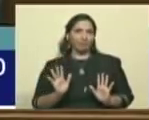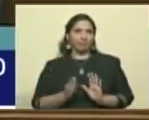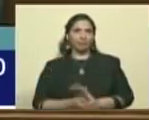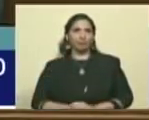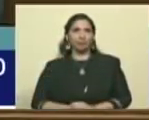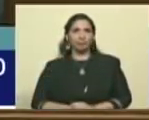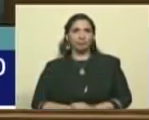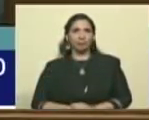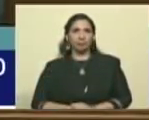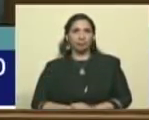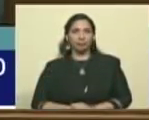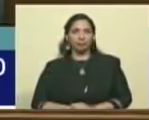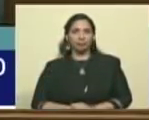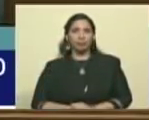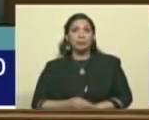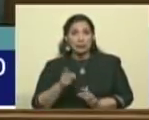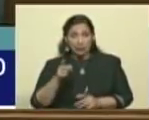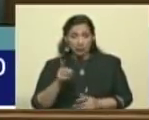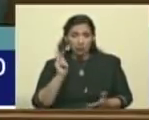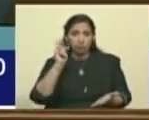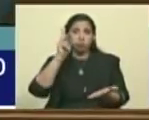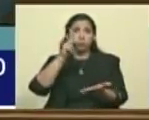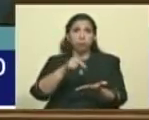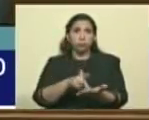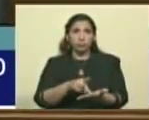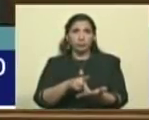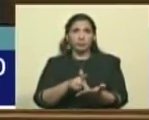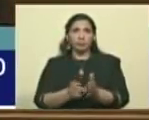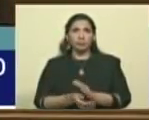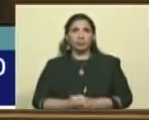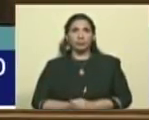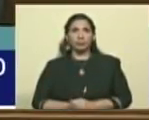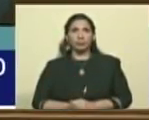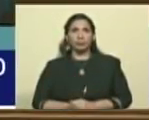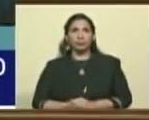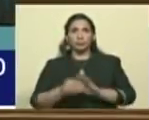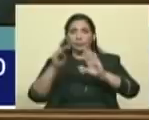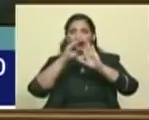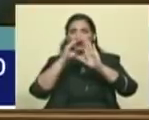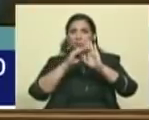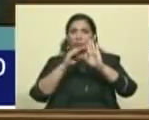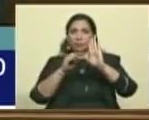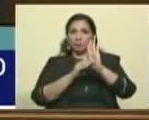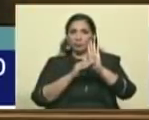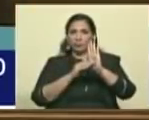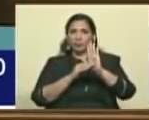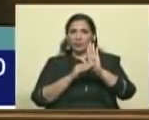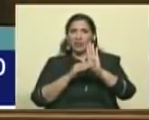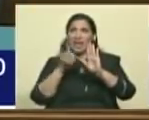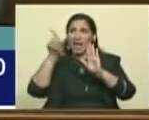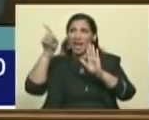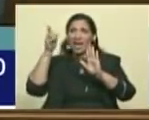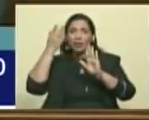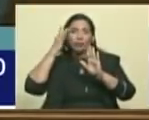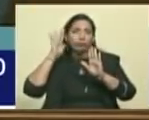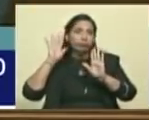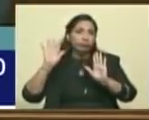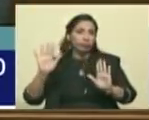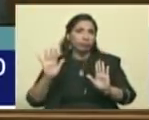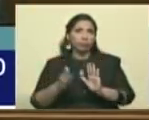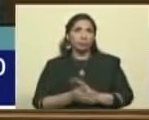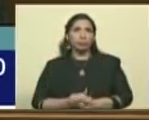Y así llegamos a las condiciones que ellos quieren crear. Sale una noticia por ahí.